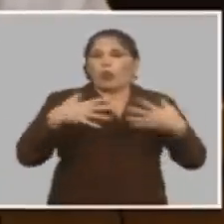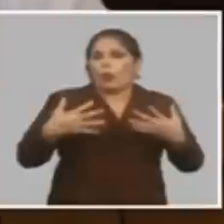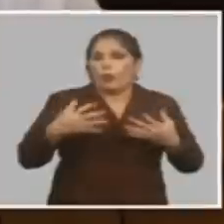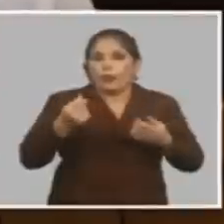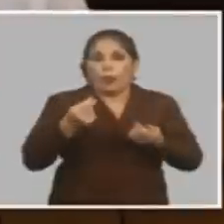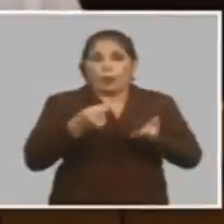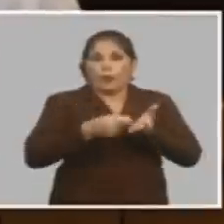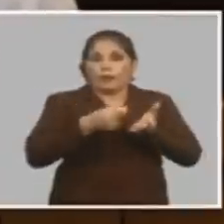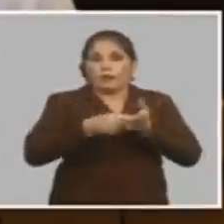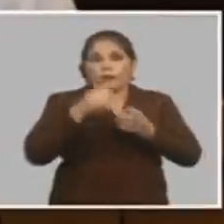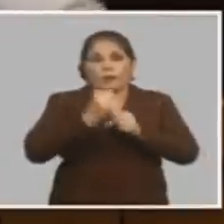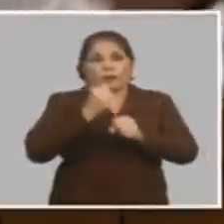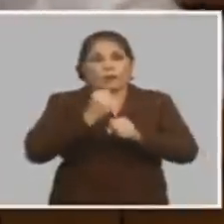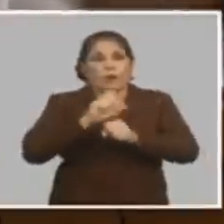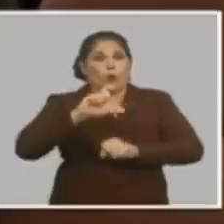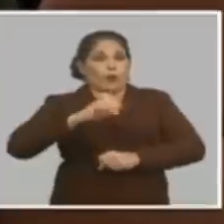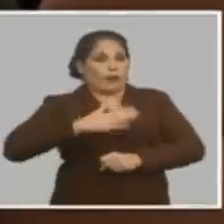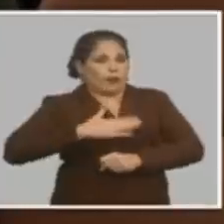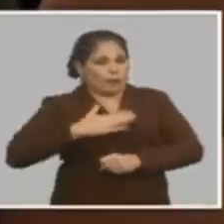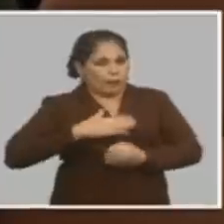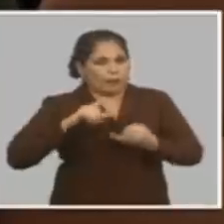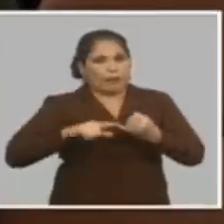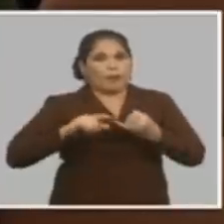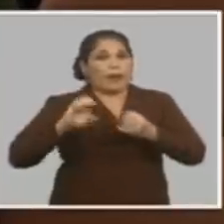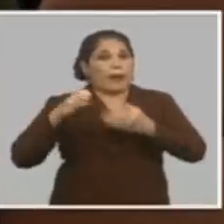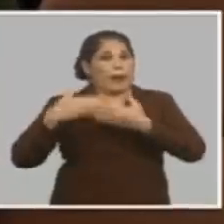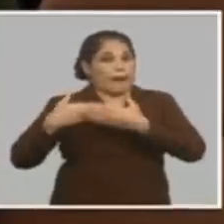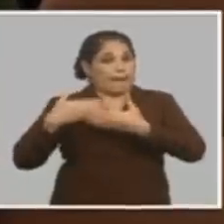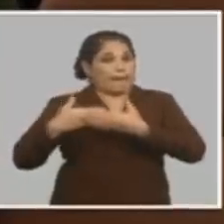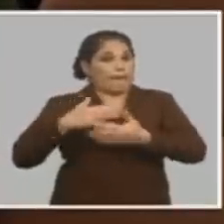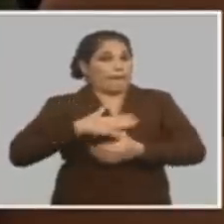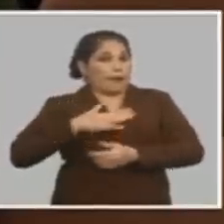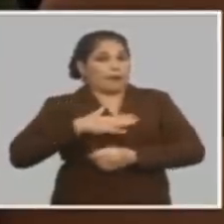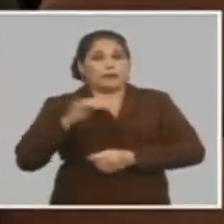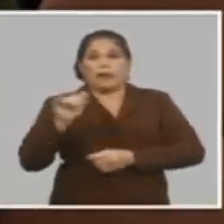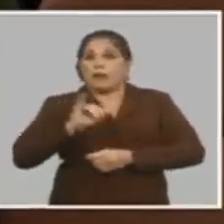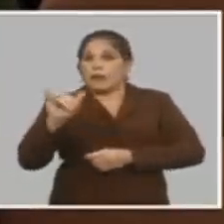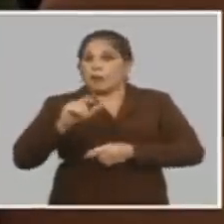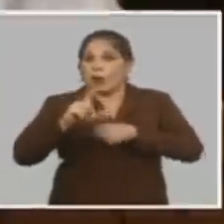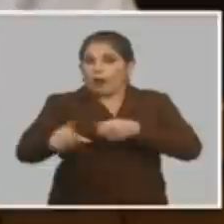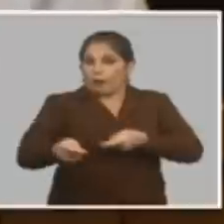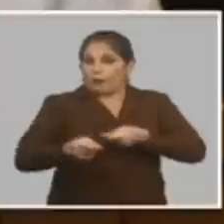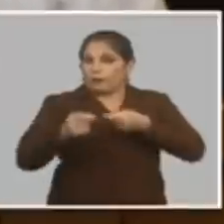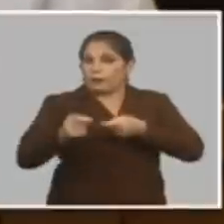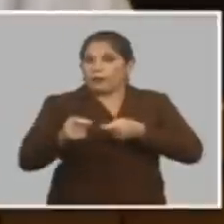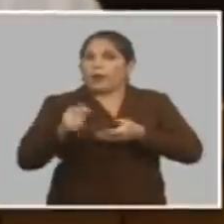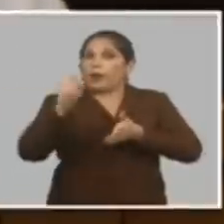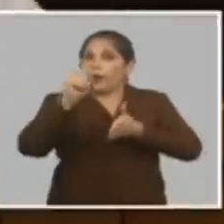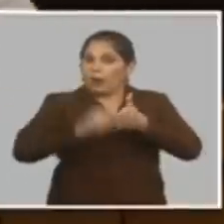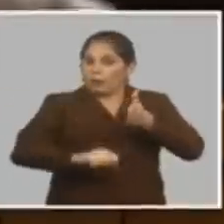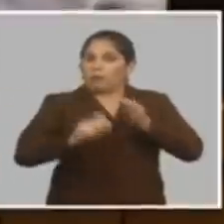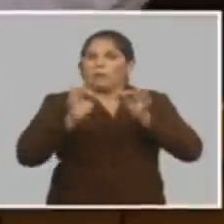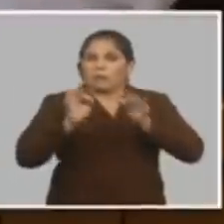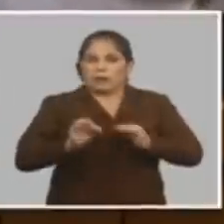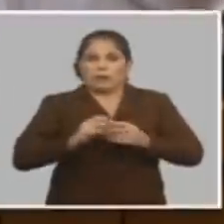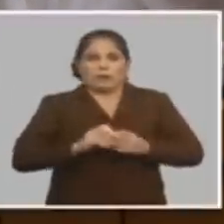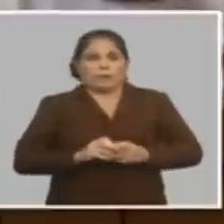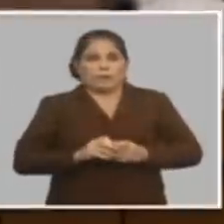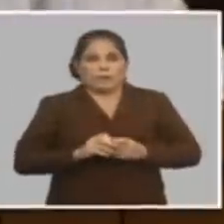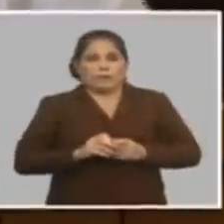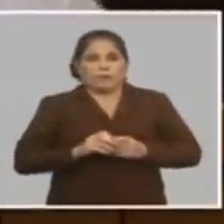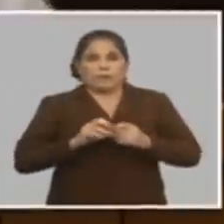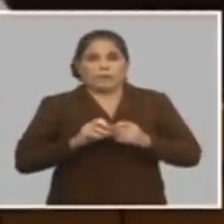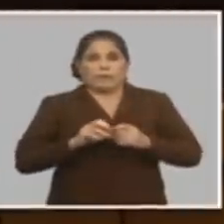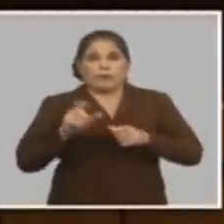dar los precios de los trabajadores por cuentas propias las cooperativas y también al sector agropecuario se le va a aplicar la misma política el sector